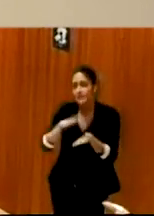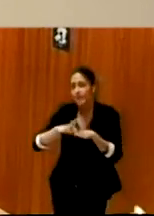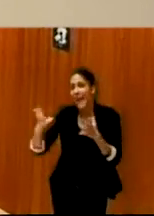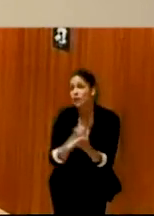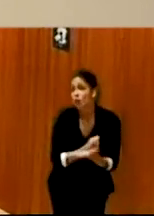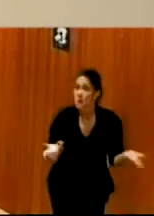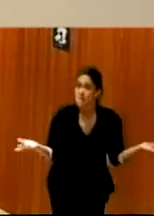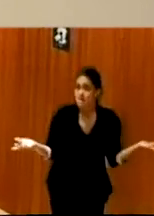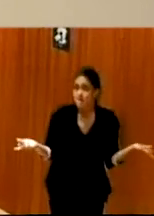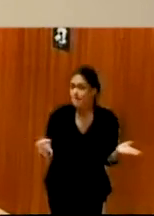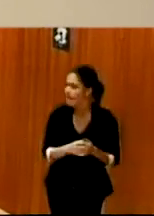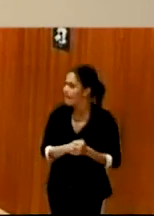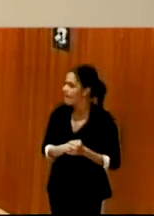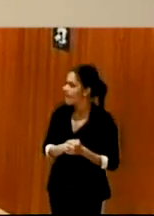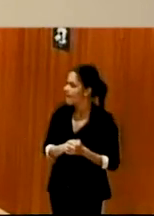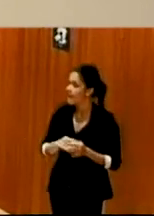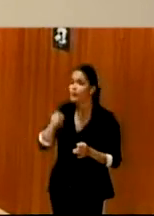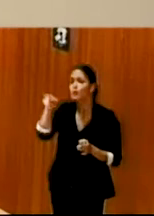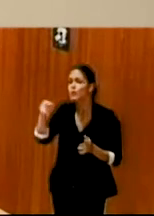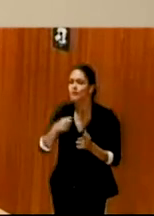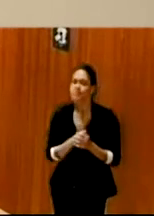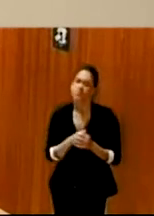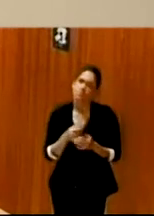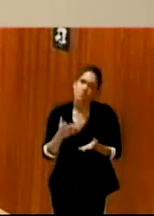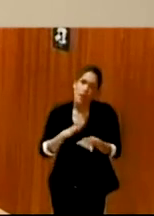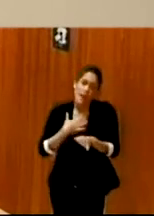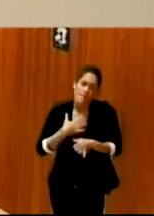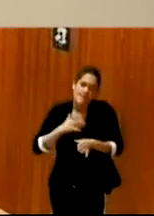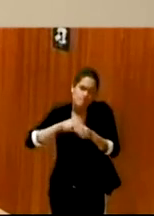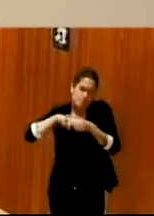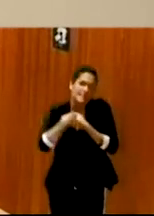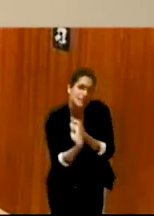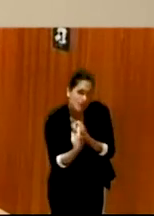¿Tú? Participación. Participación.